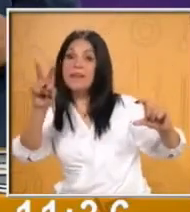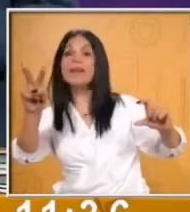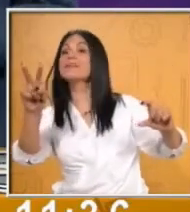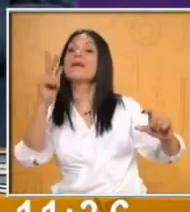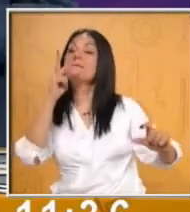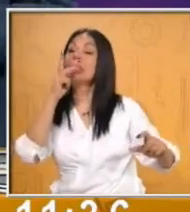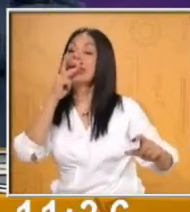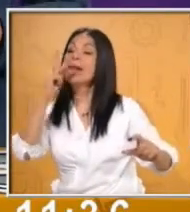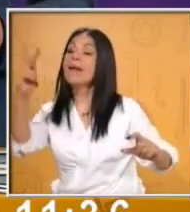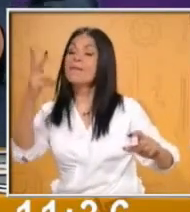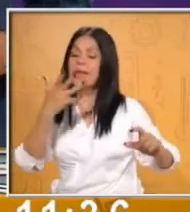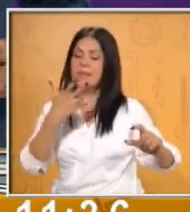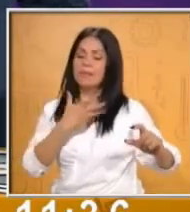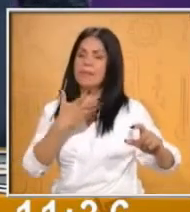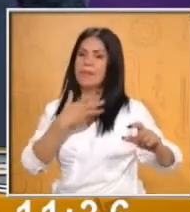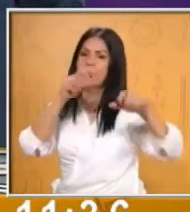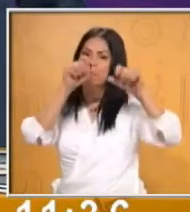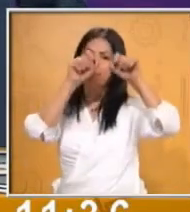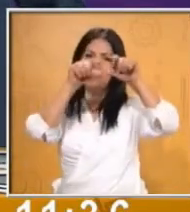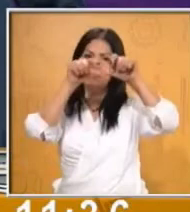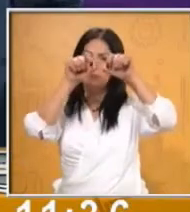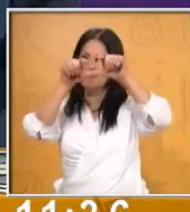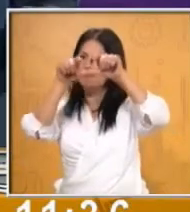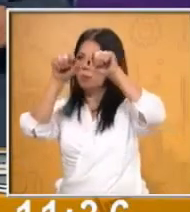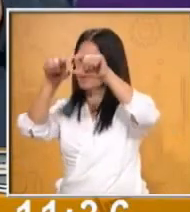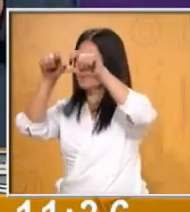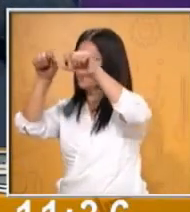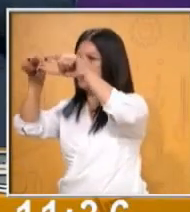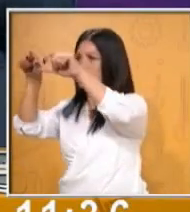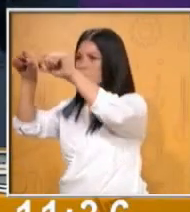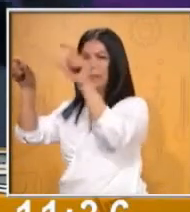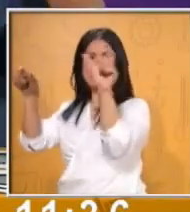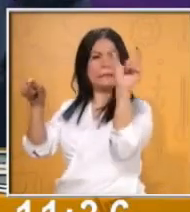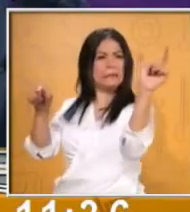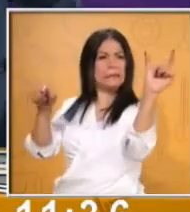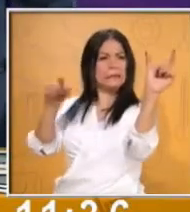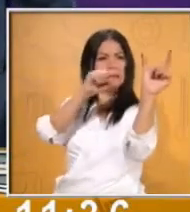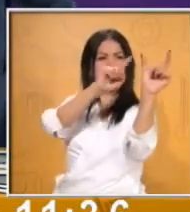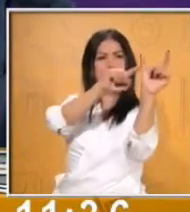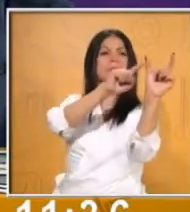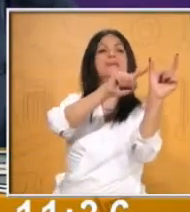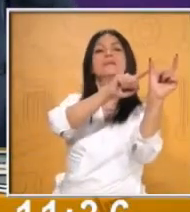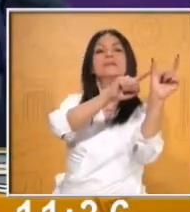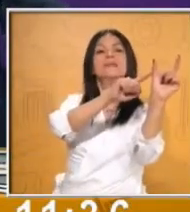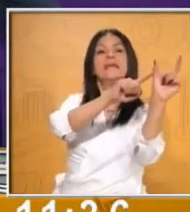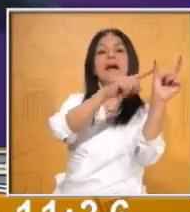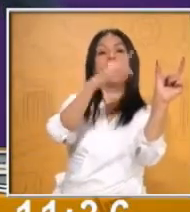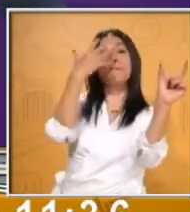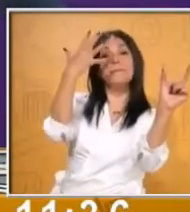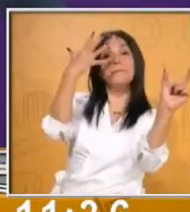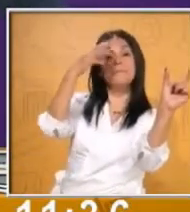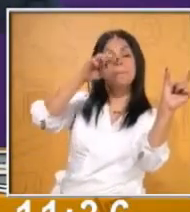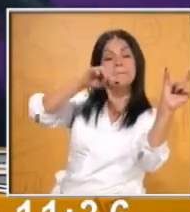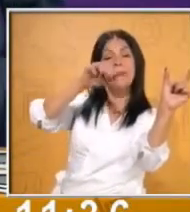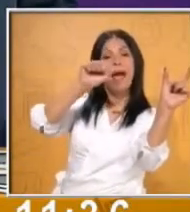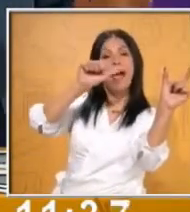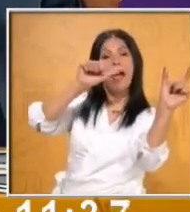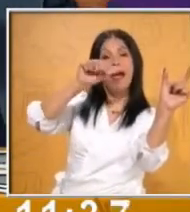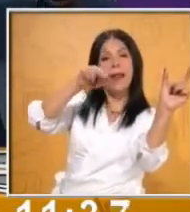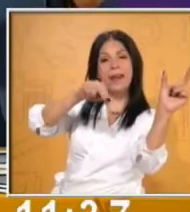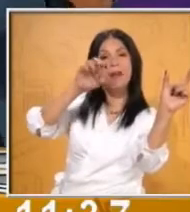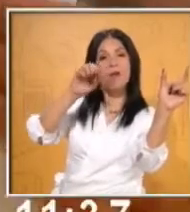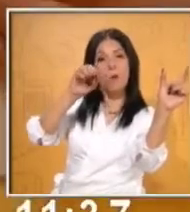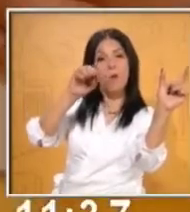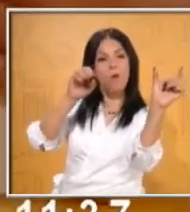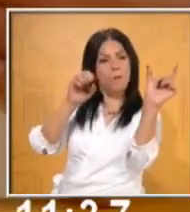Y como te vas dando cuenta, la tabla se va llenando con palabras que tienen algo en común. ¿Ya te diste cuenta que tienen en común? ¿Cuál es la